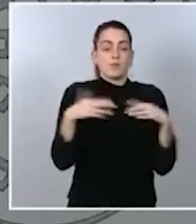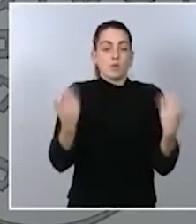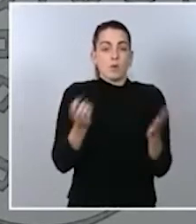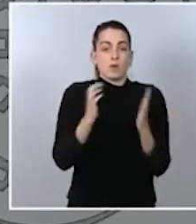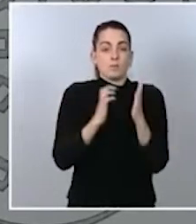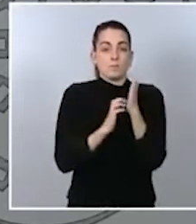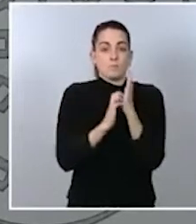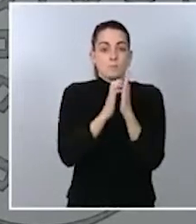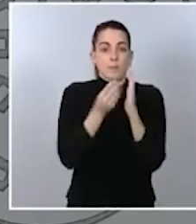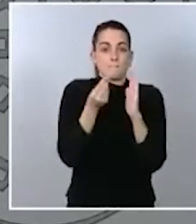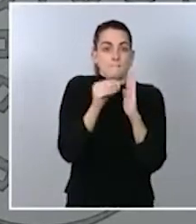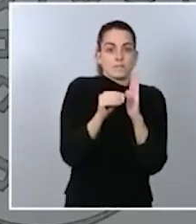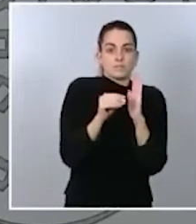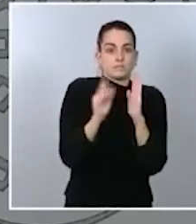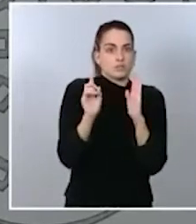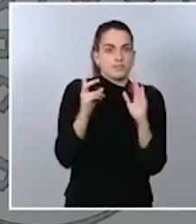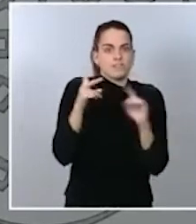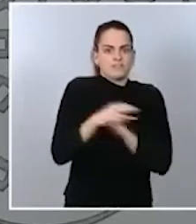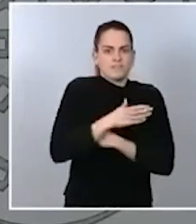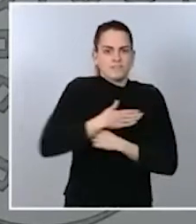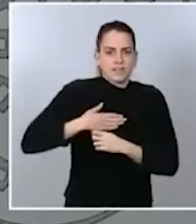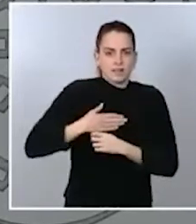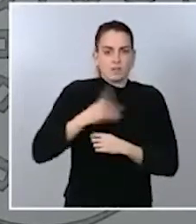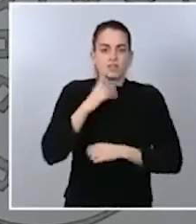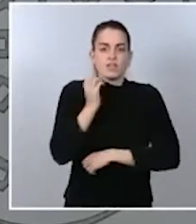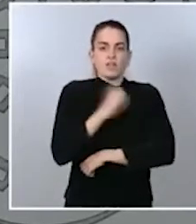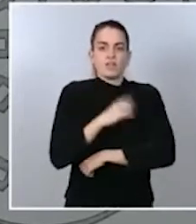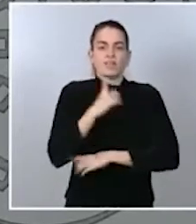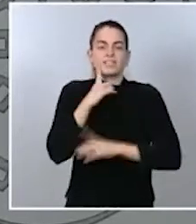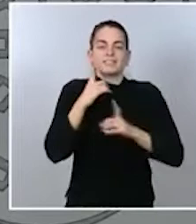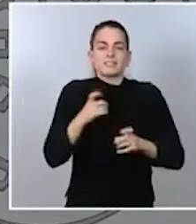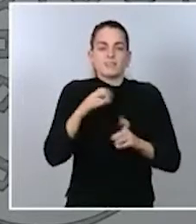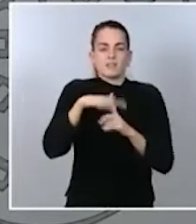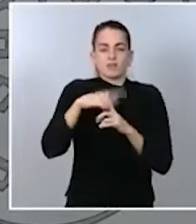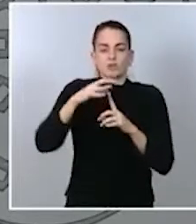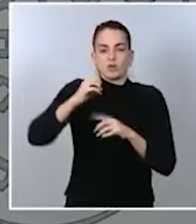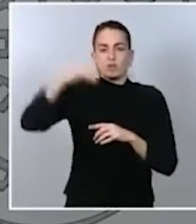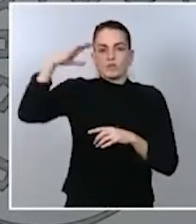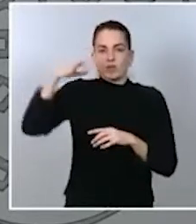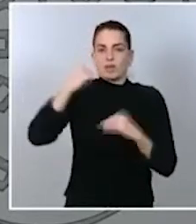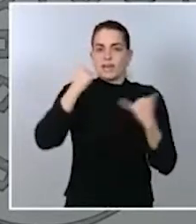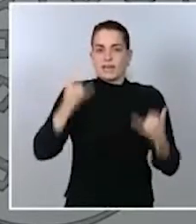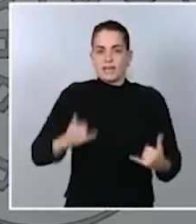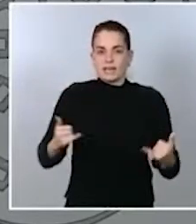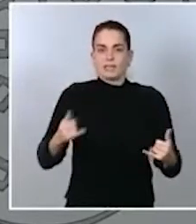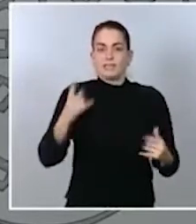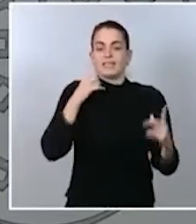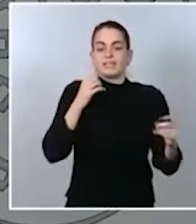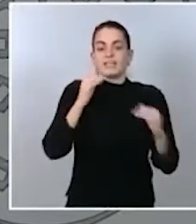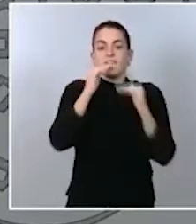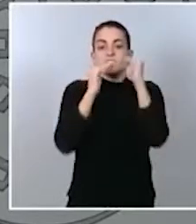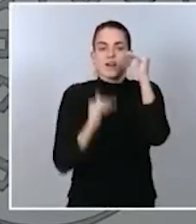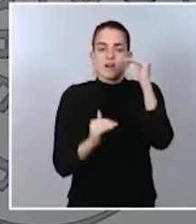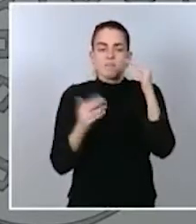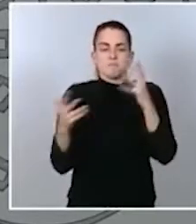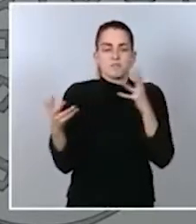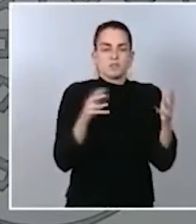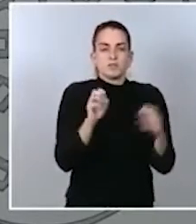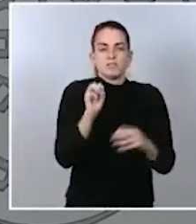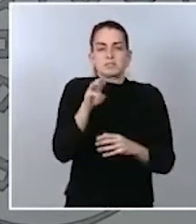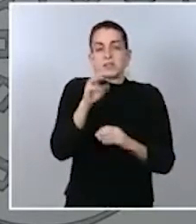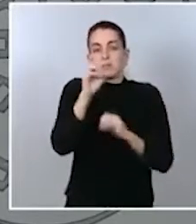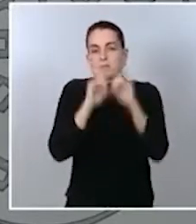que permitirá rebajar la factura energética doméstica en torno al 13%.